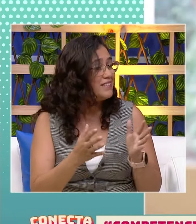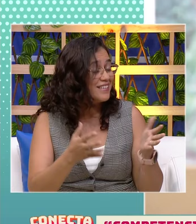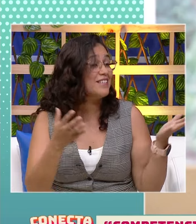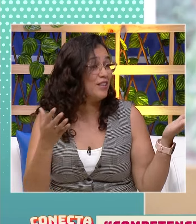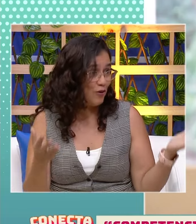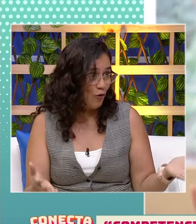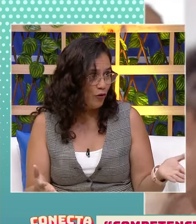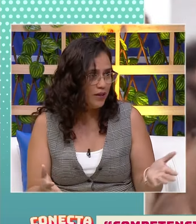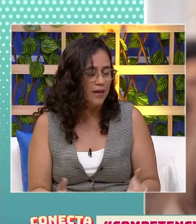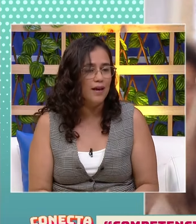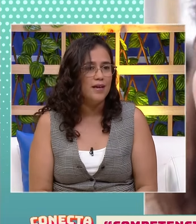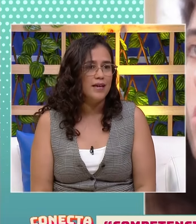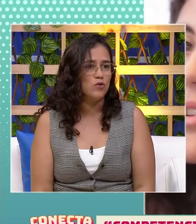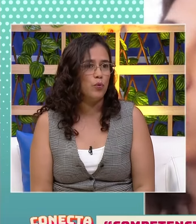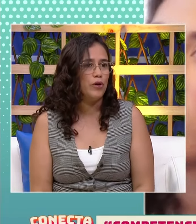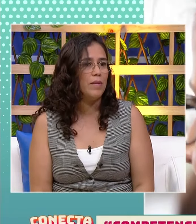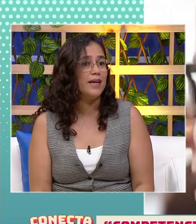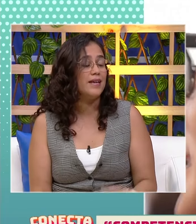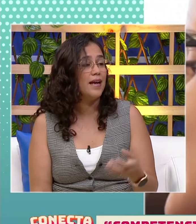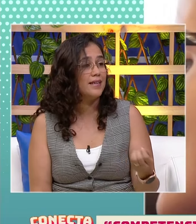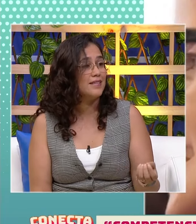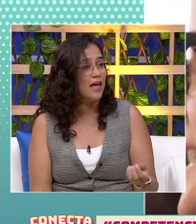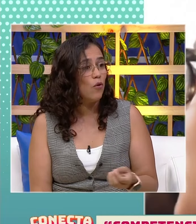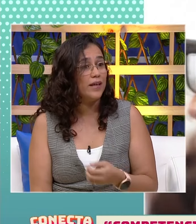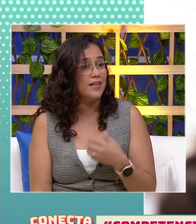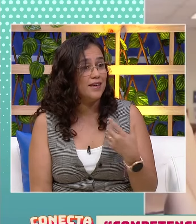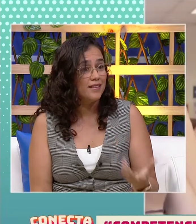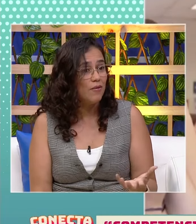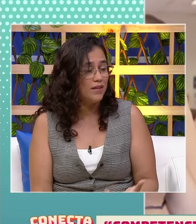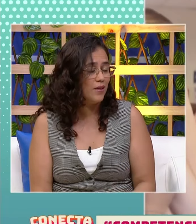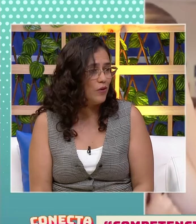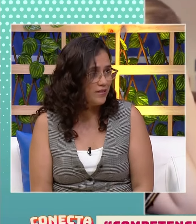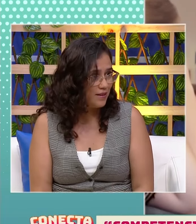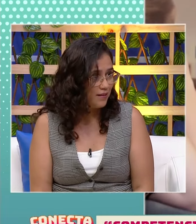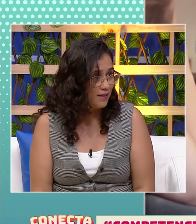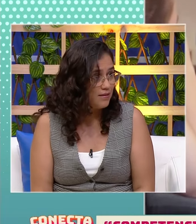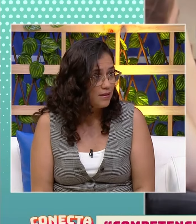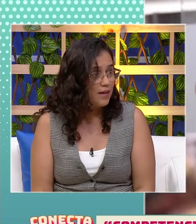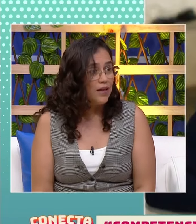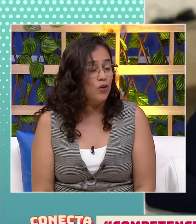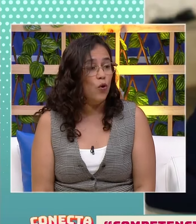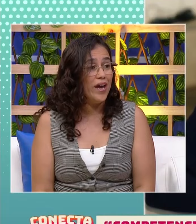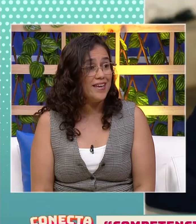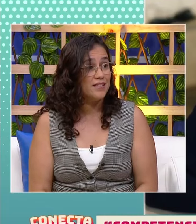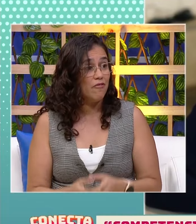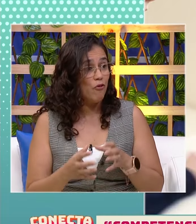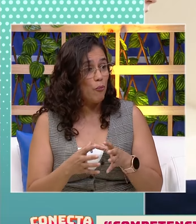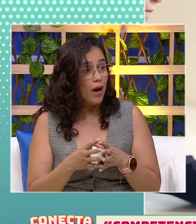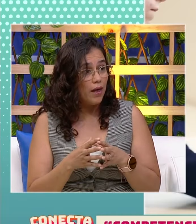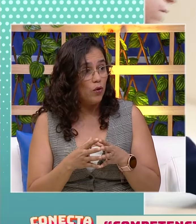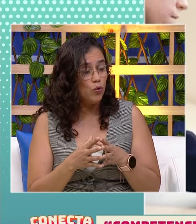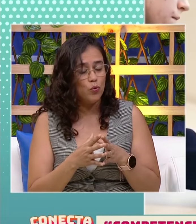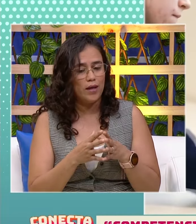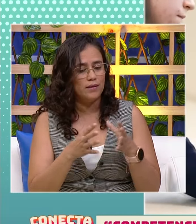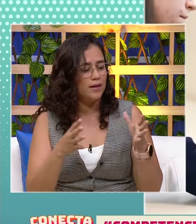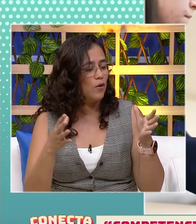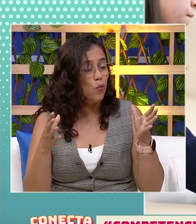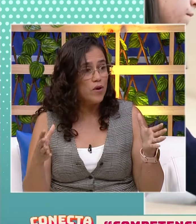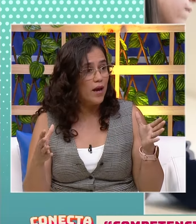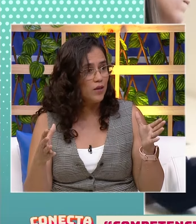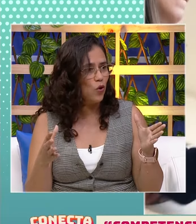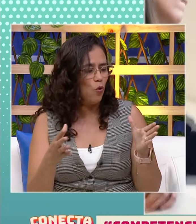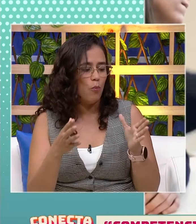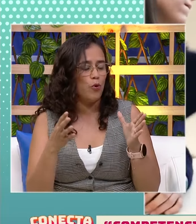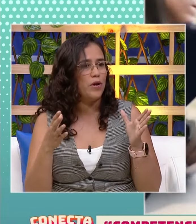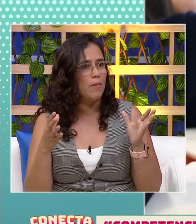el programa Más Chicas en Tecnología. Es un programa que ya ha alcanzado a 520 adolescentes, ¿no? Ellas se han formado durante